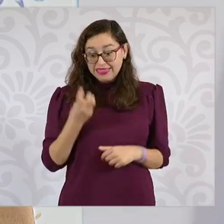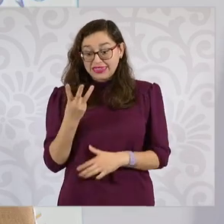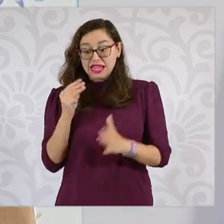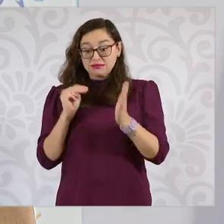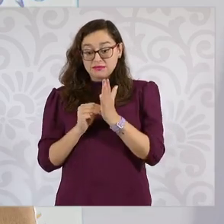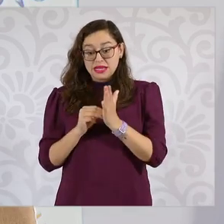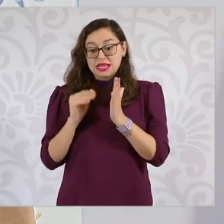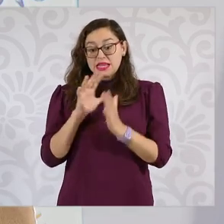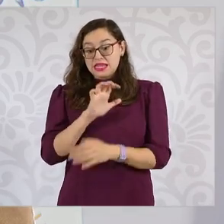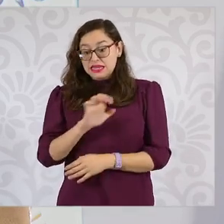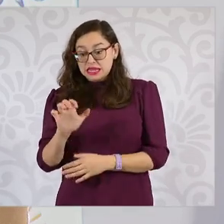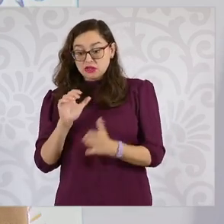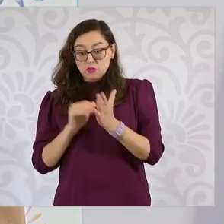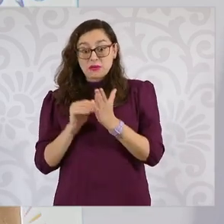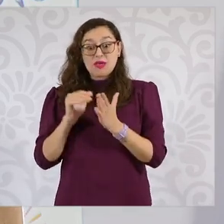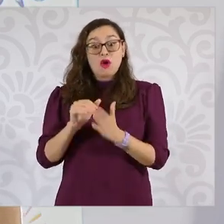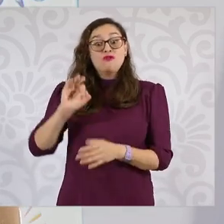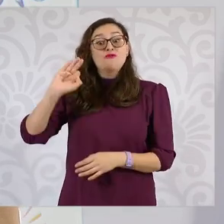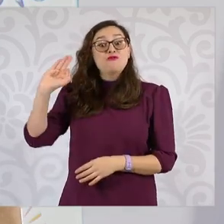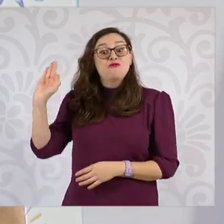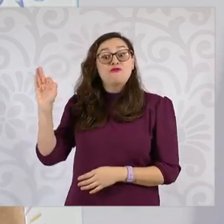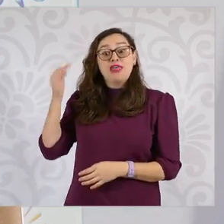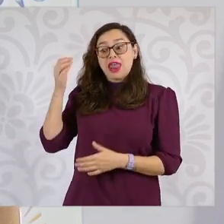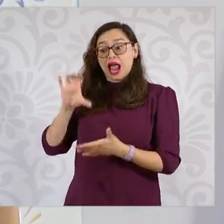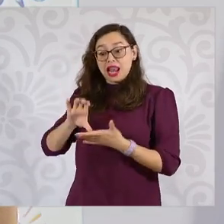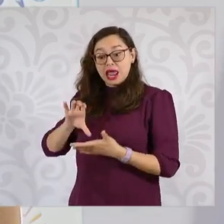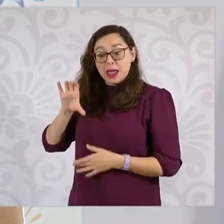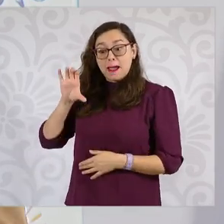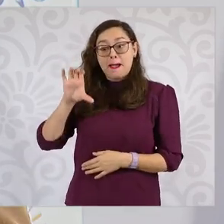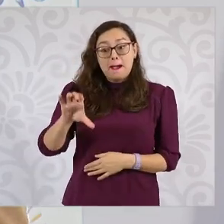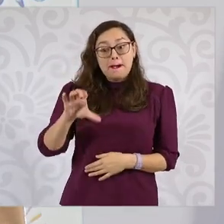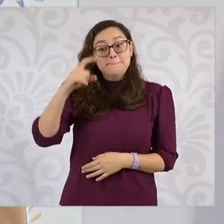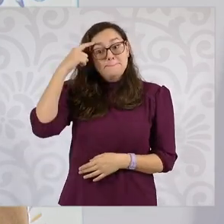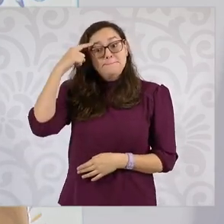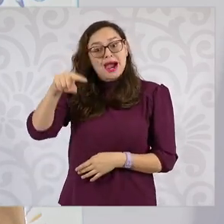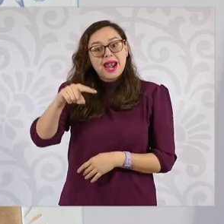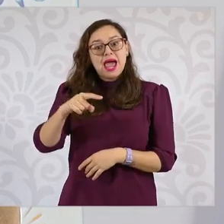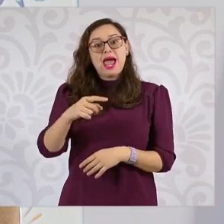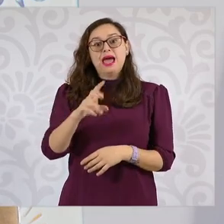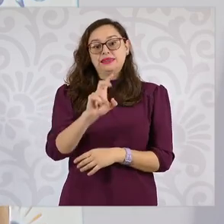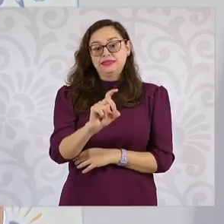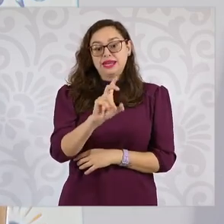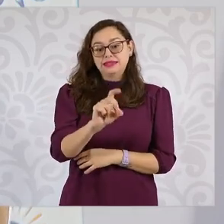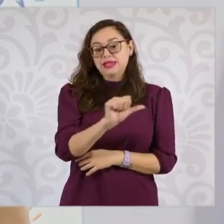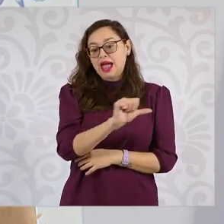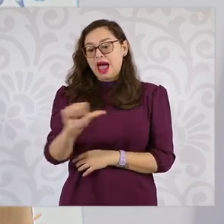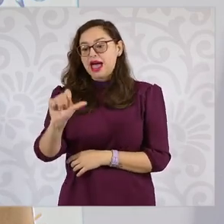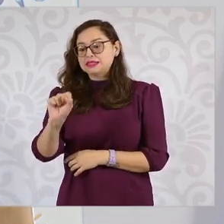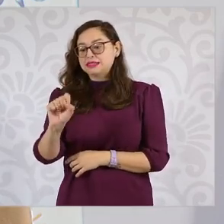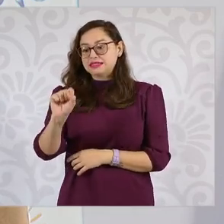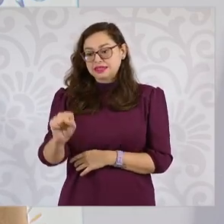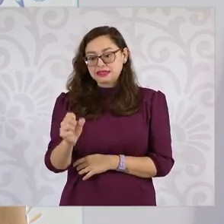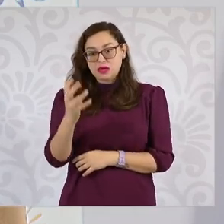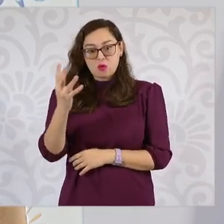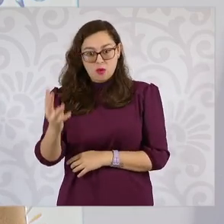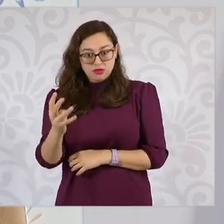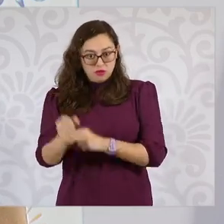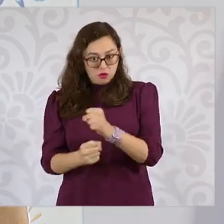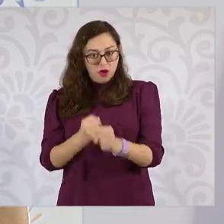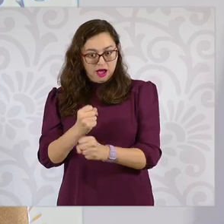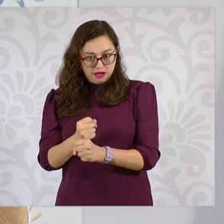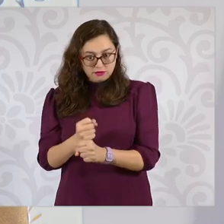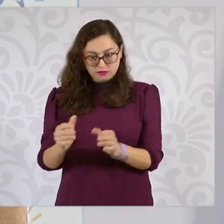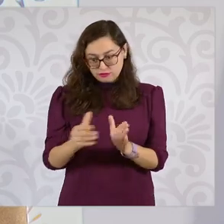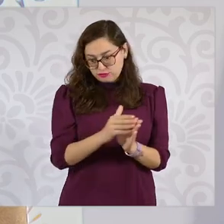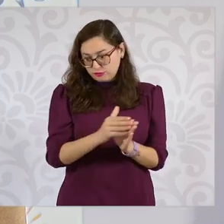es la aportación del gobierno federal al fideicomiso para el bienestar en materia de discapacidad,